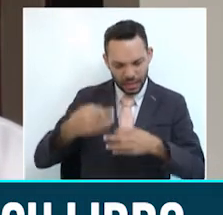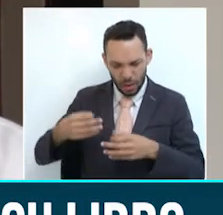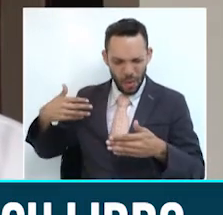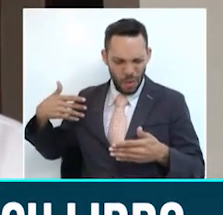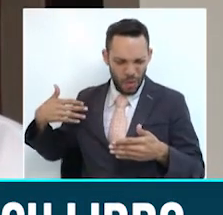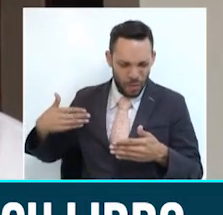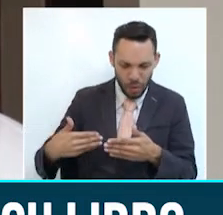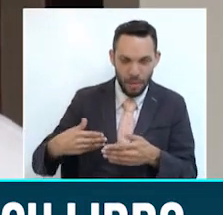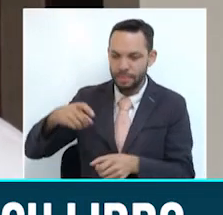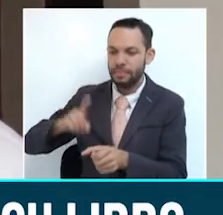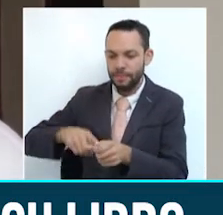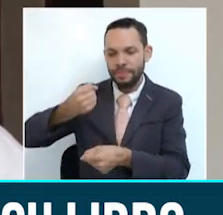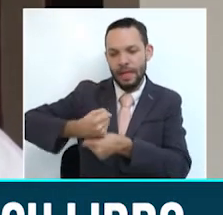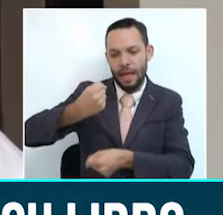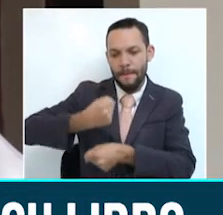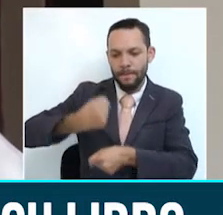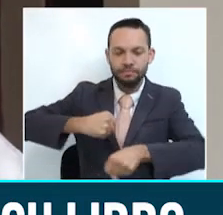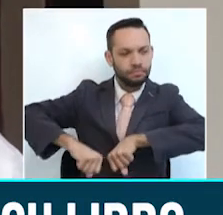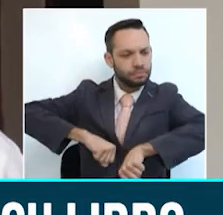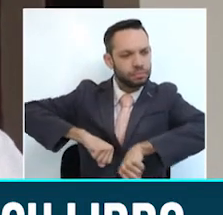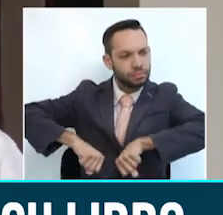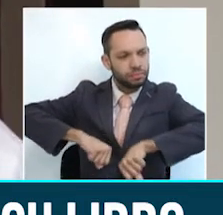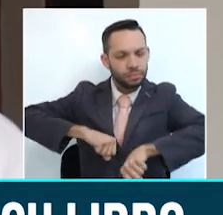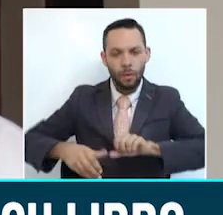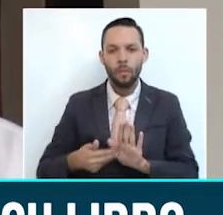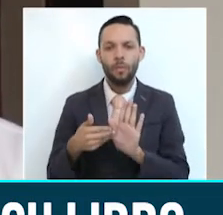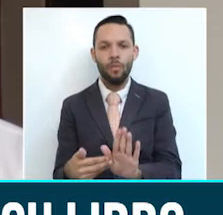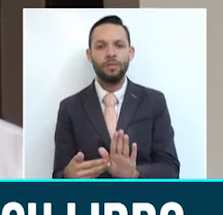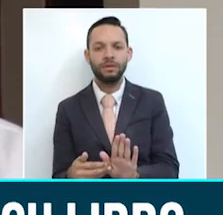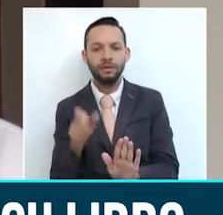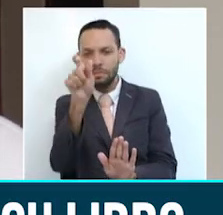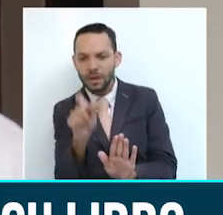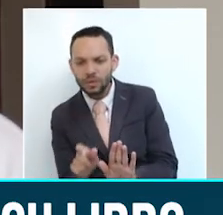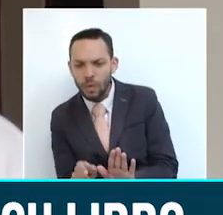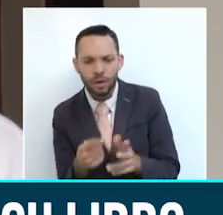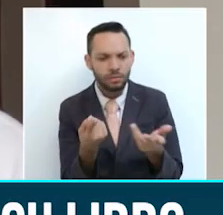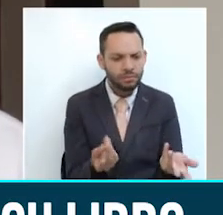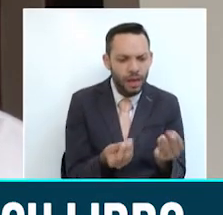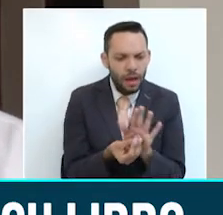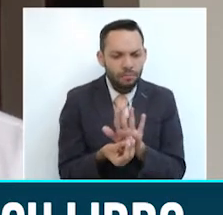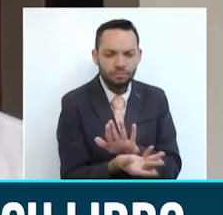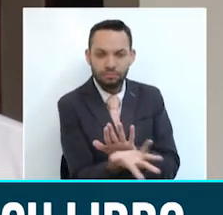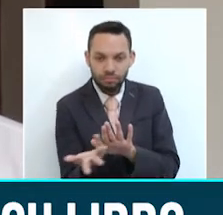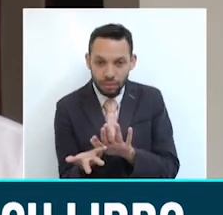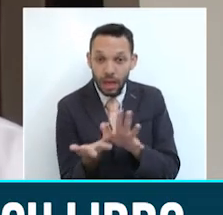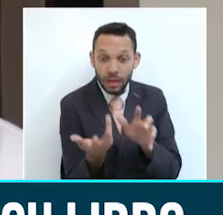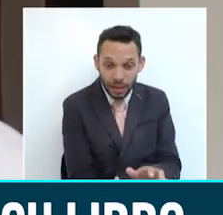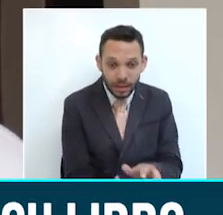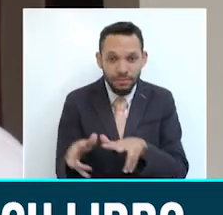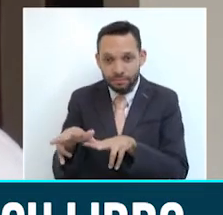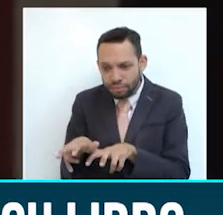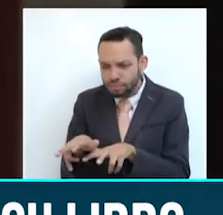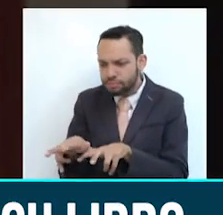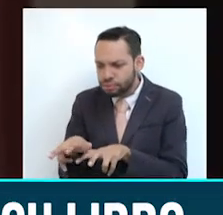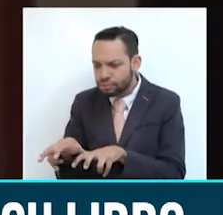he trabajado allí y de esa manera mostrarle a toda la ciudadanía y a los asistentes técnicos de nuestro